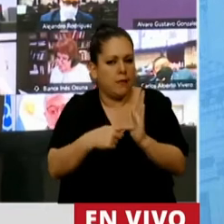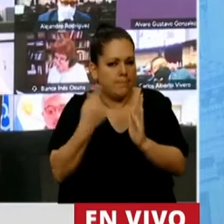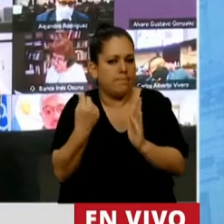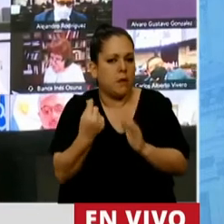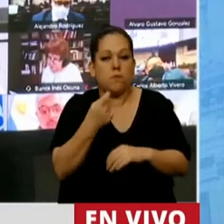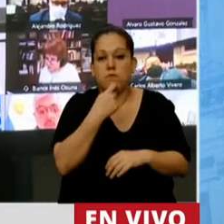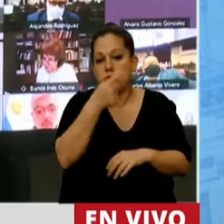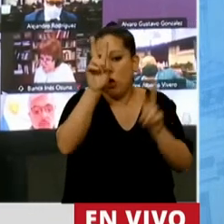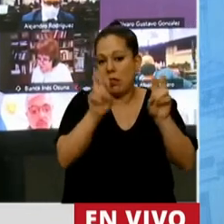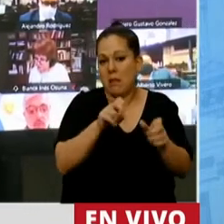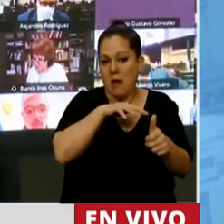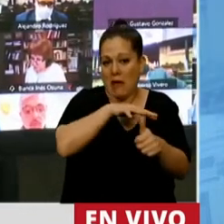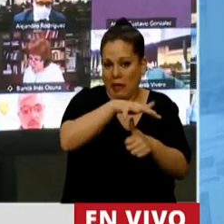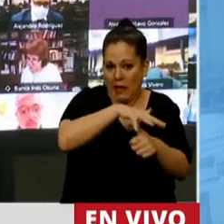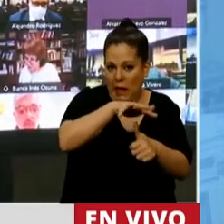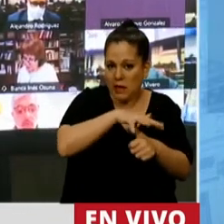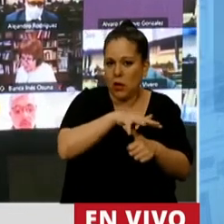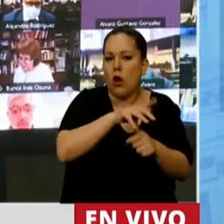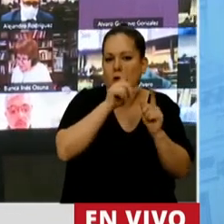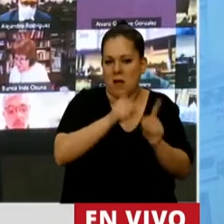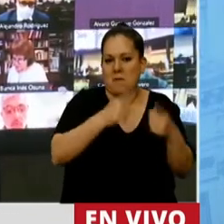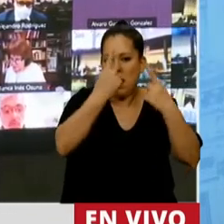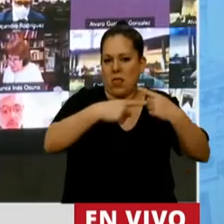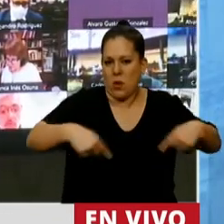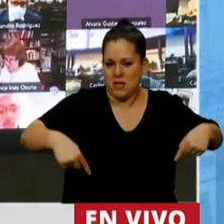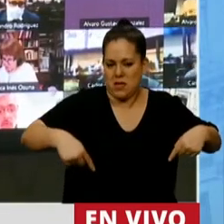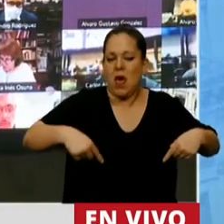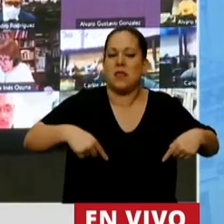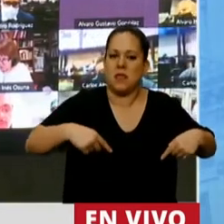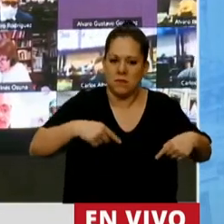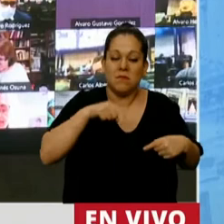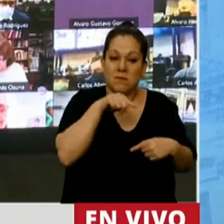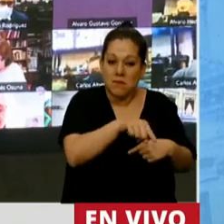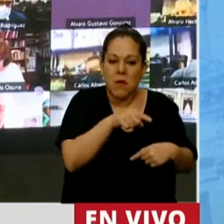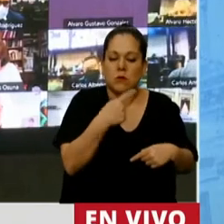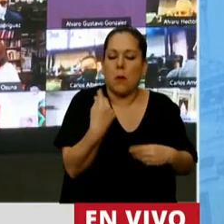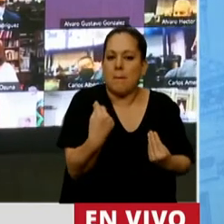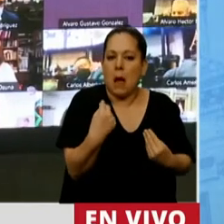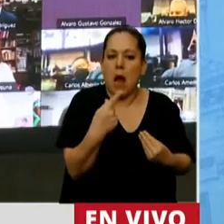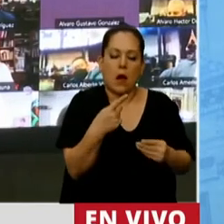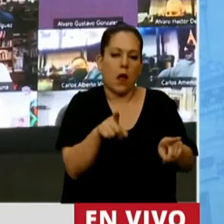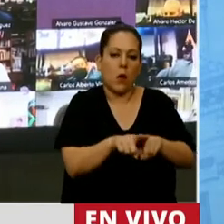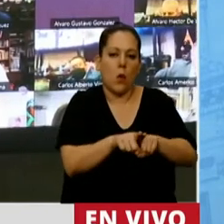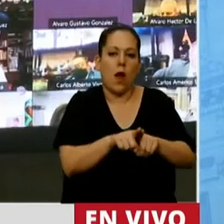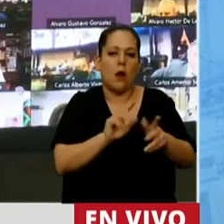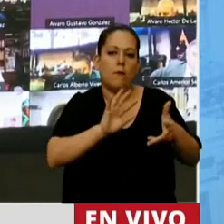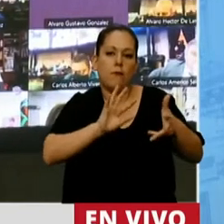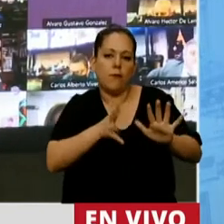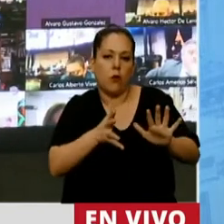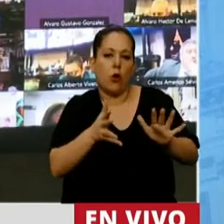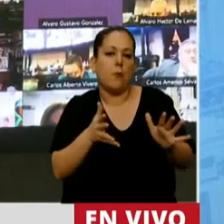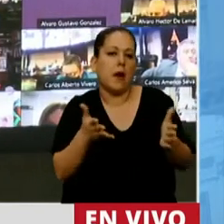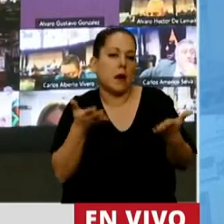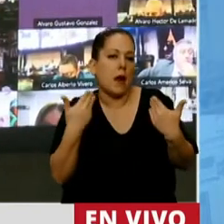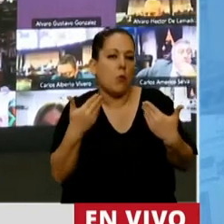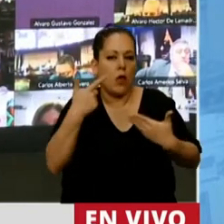ver con el género y la diversidad, construyendo realmente una forma que permite